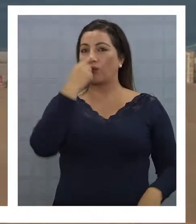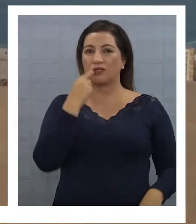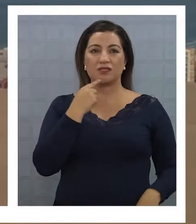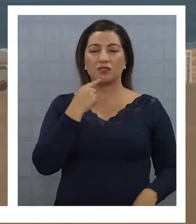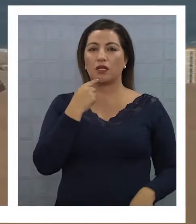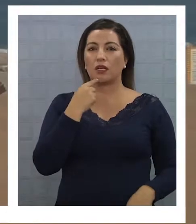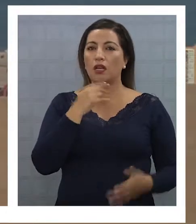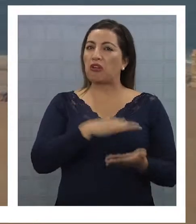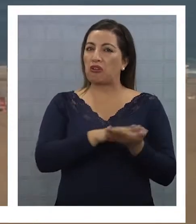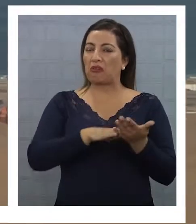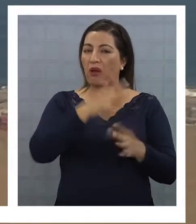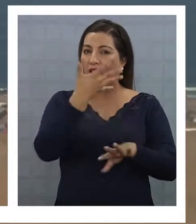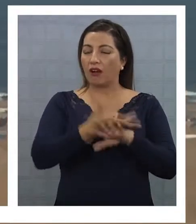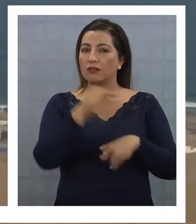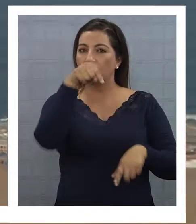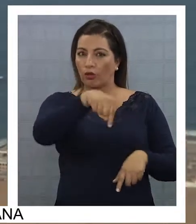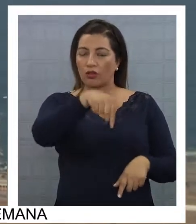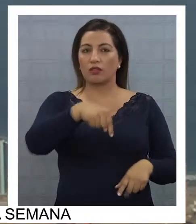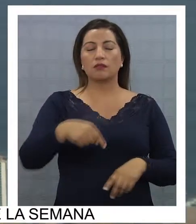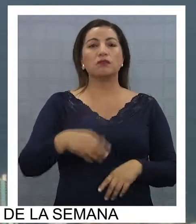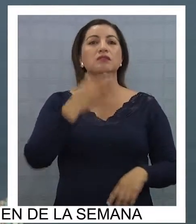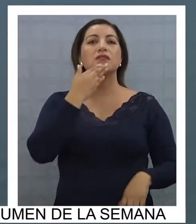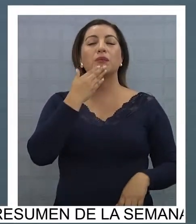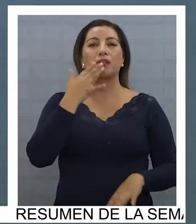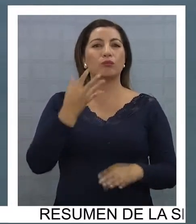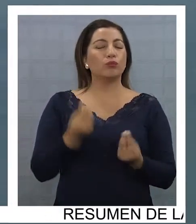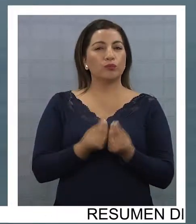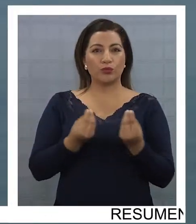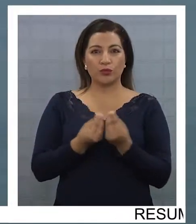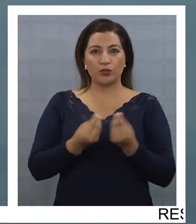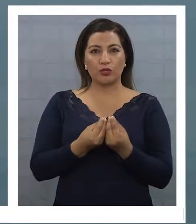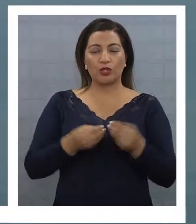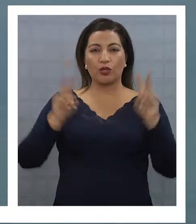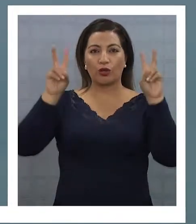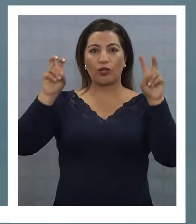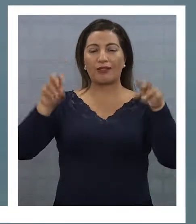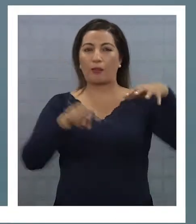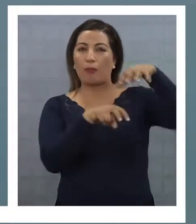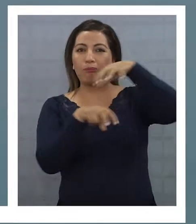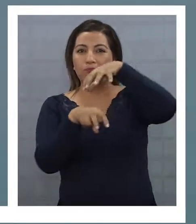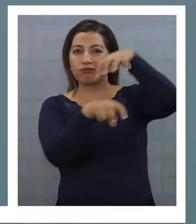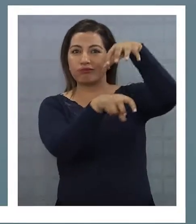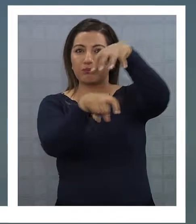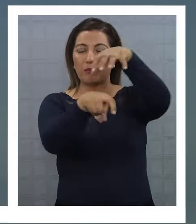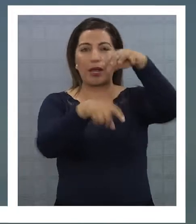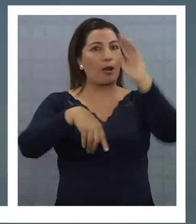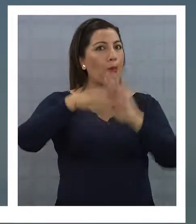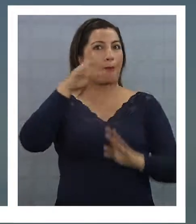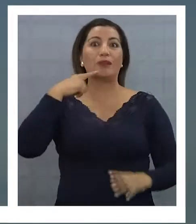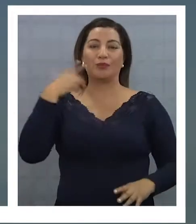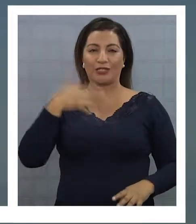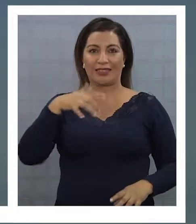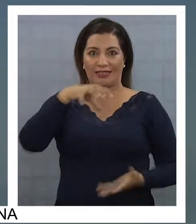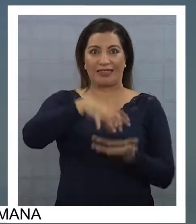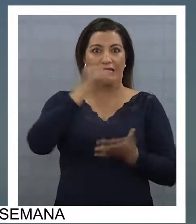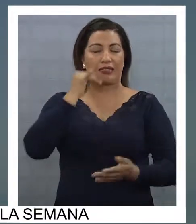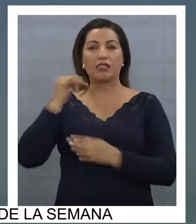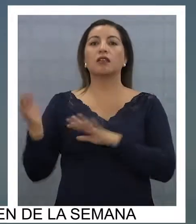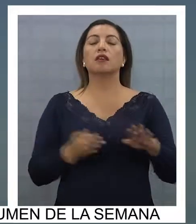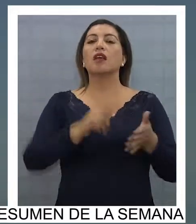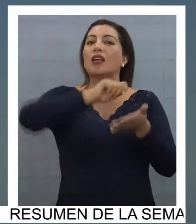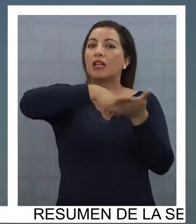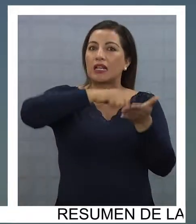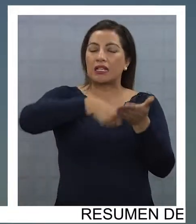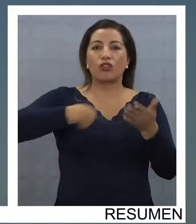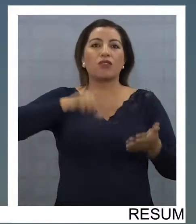ejemplos que hay acá hoy día, y también tenemos harto de lo que tiene que ver con el parapentismo, que es una de las actividades más fuertes en la región. Respecto al registro formal que